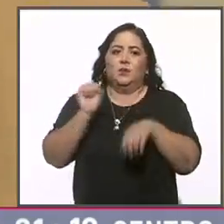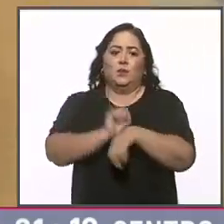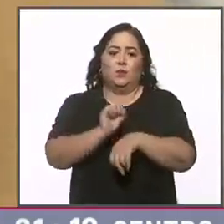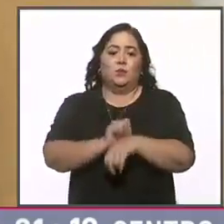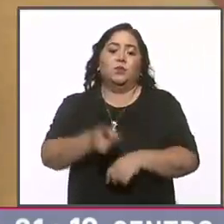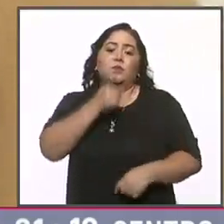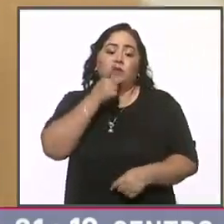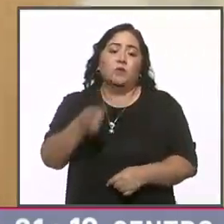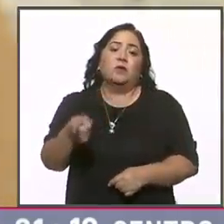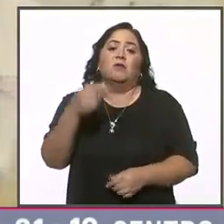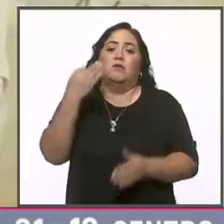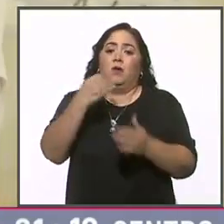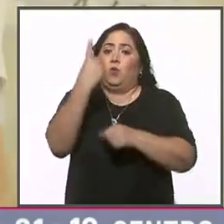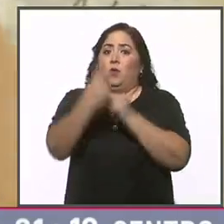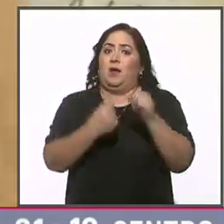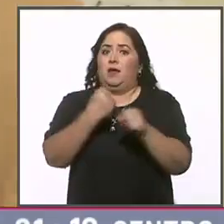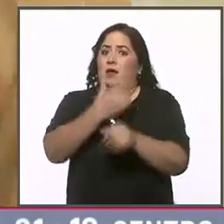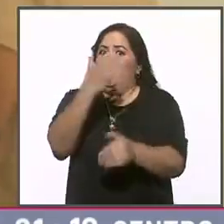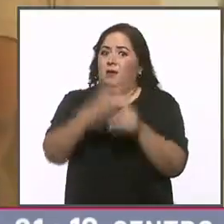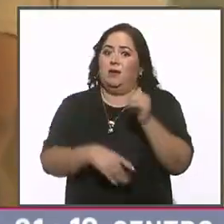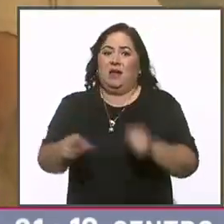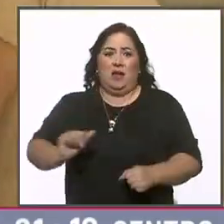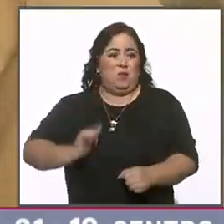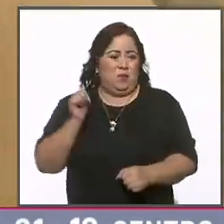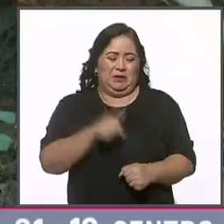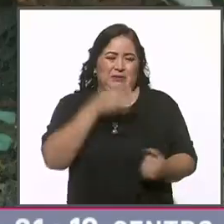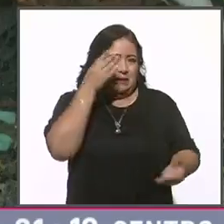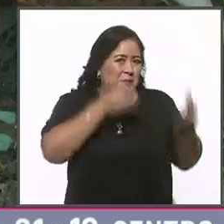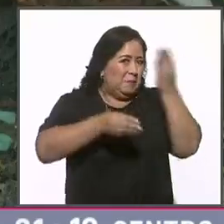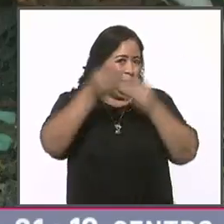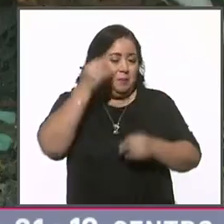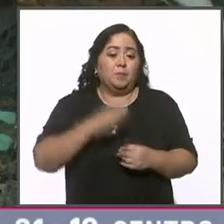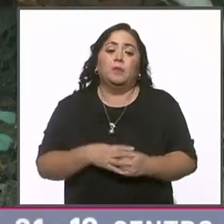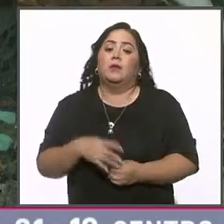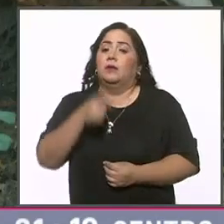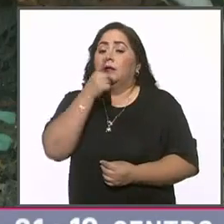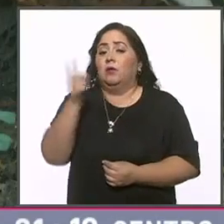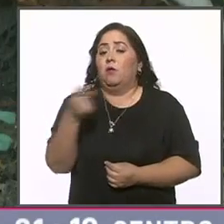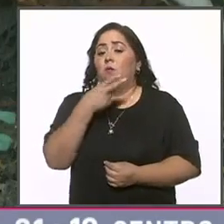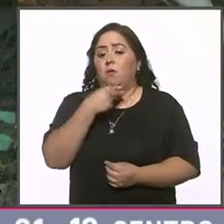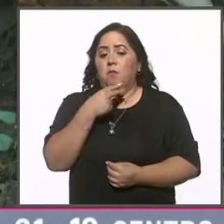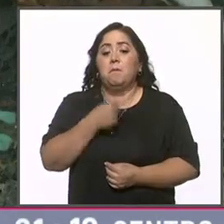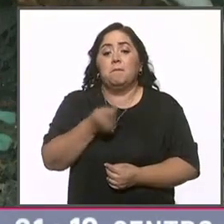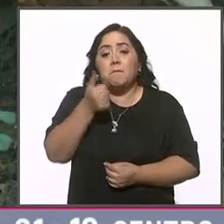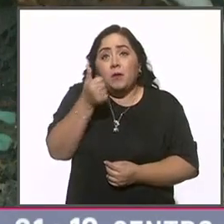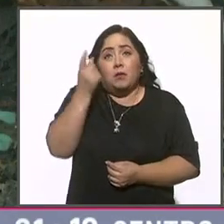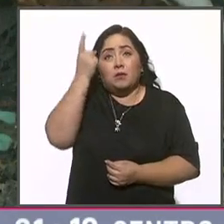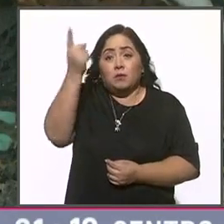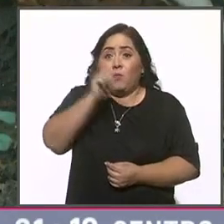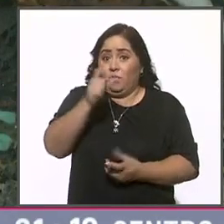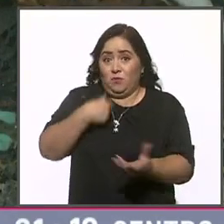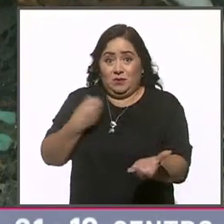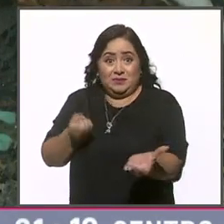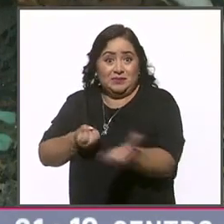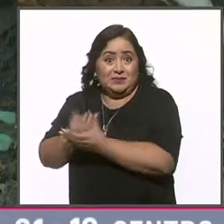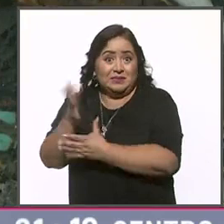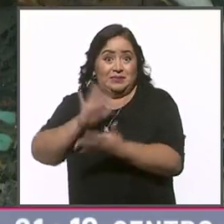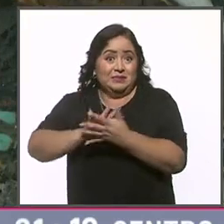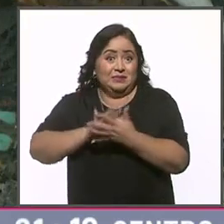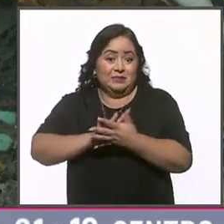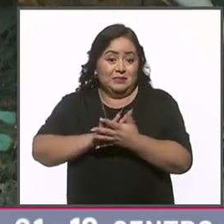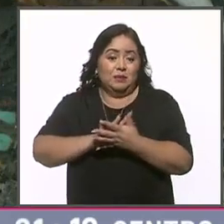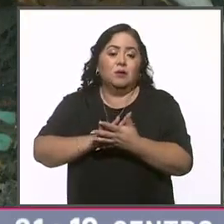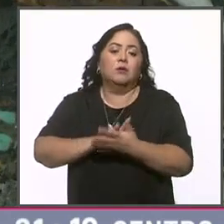Espera cumplir su sentencia dentro de un año, aprovecharlo aquí aprendiendo. En algún momento, primeramente Dios ya cuando salga de las